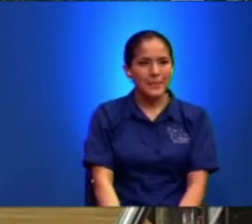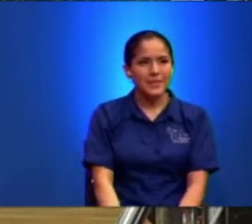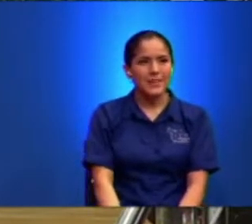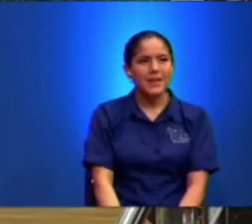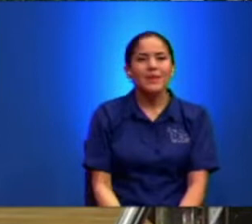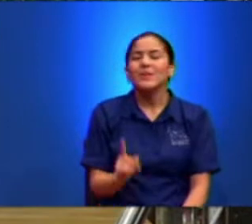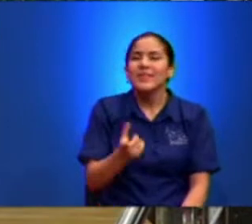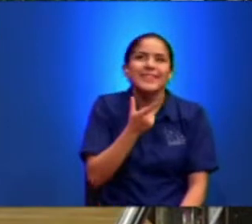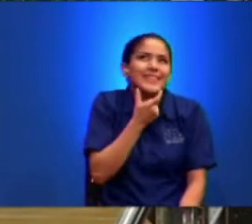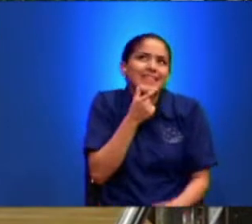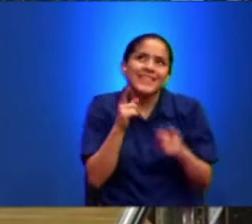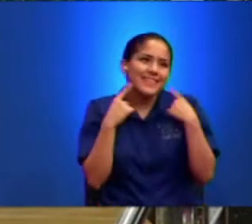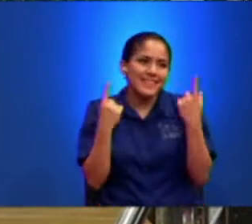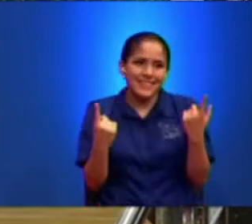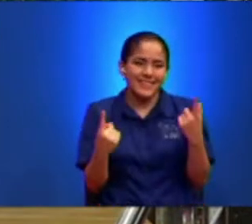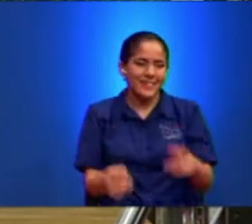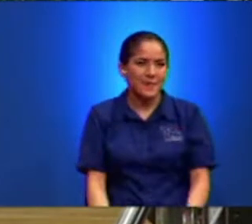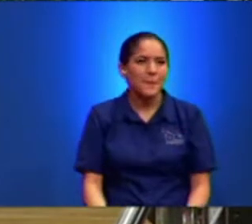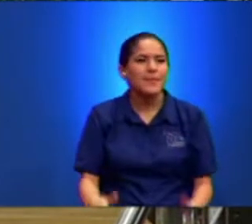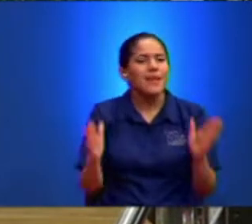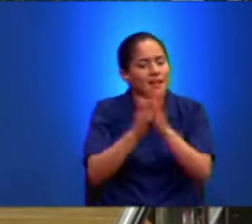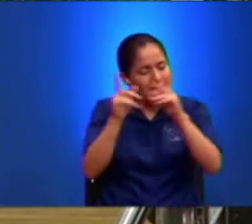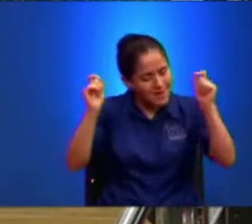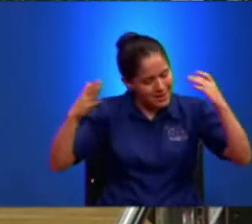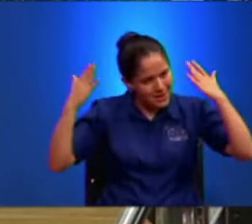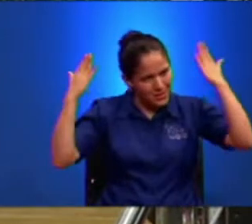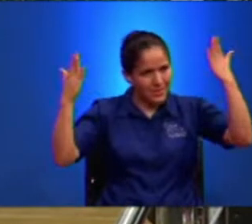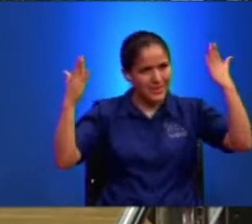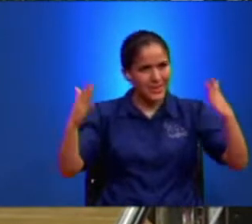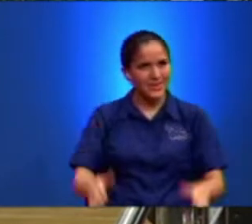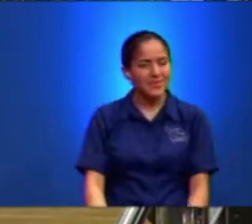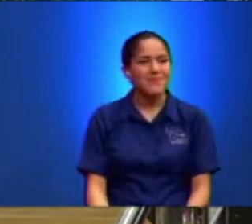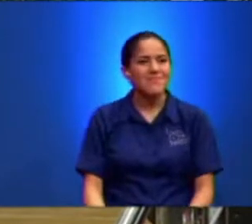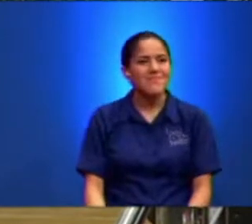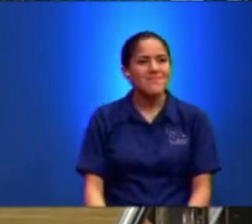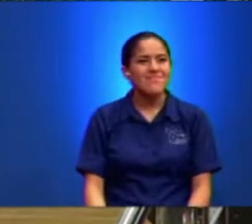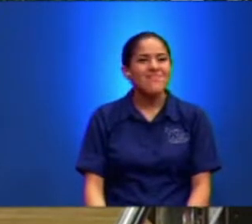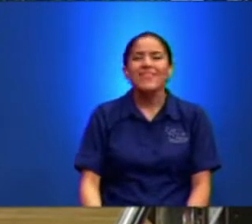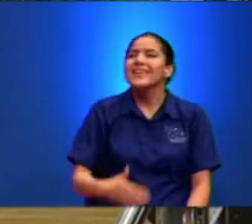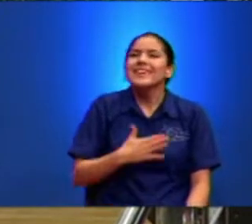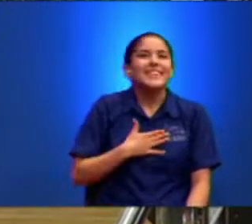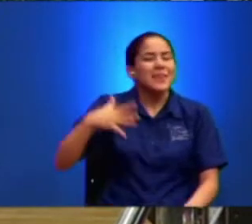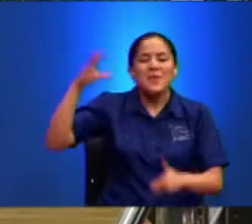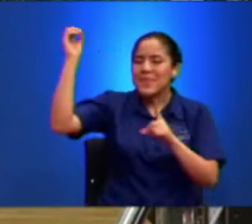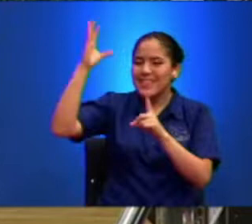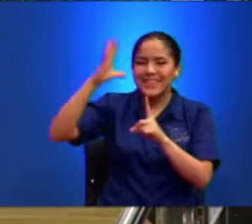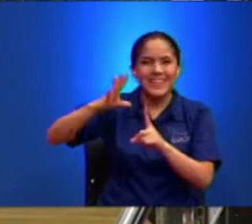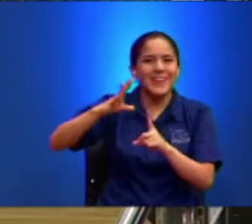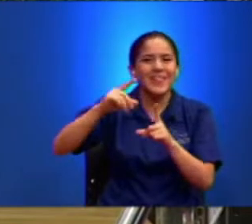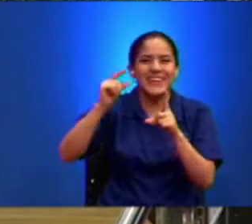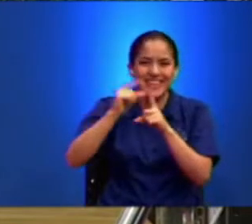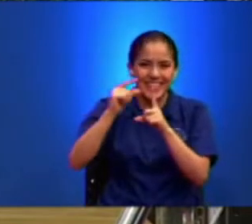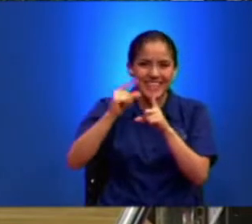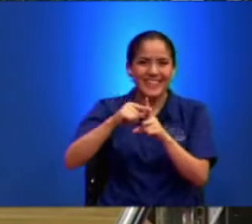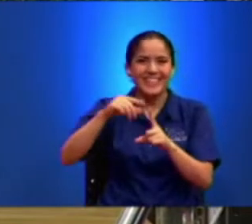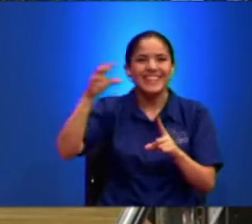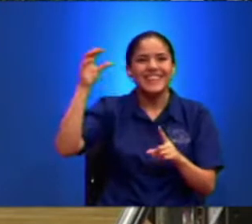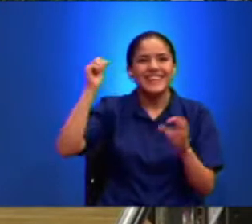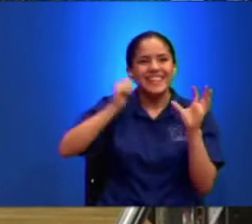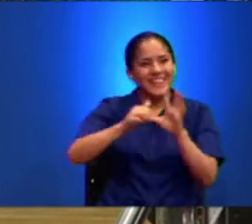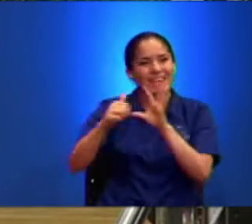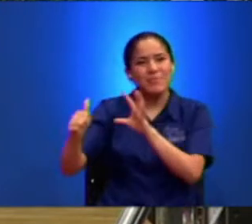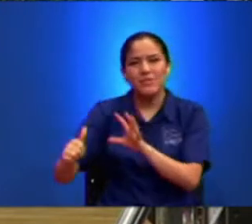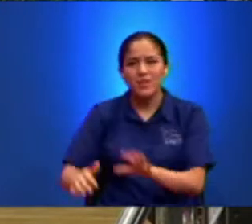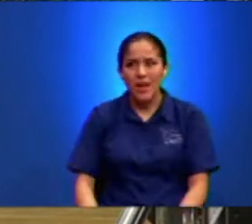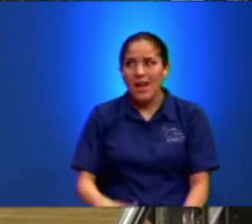Bien contento ¿Qué haría usted? Aleluya Me bendijo En las palabras Del apóstol A la